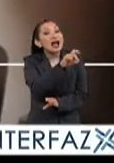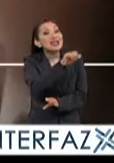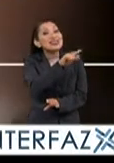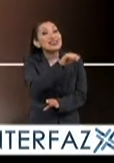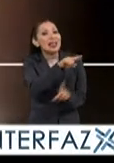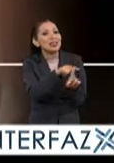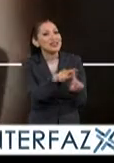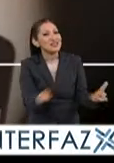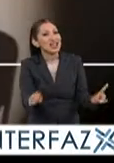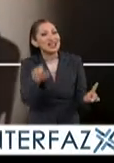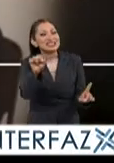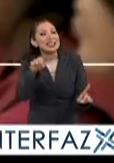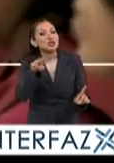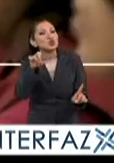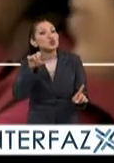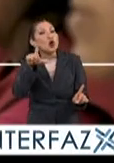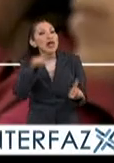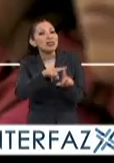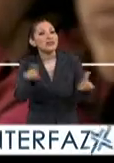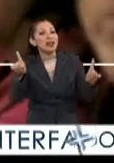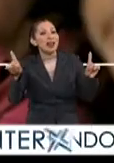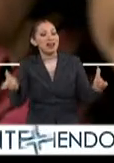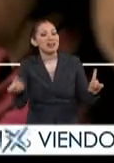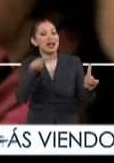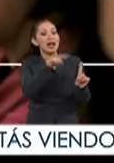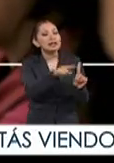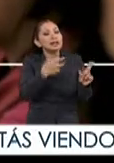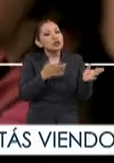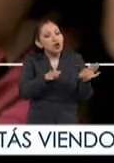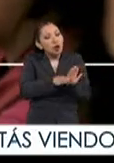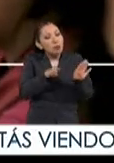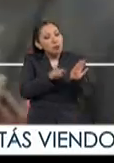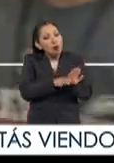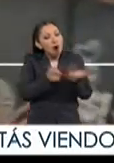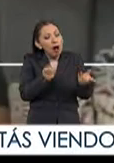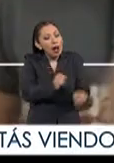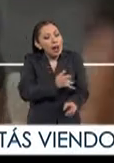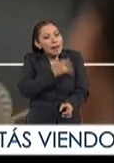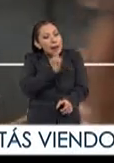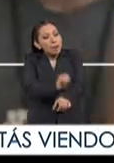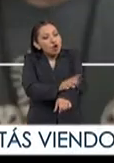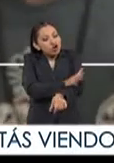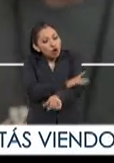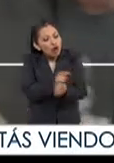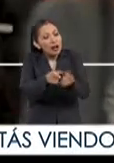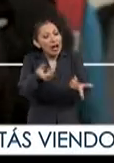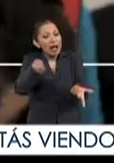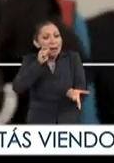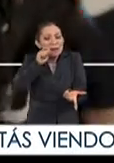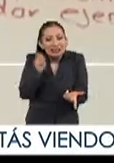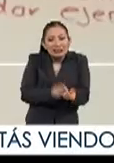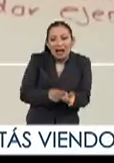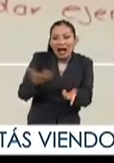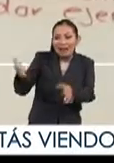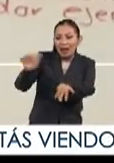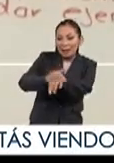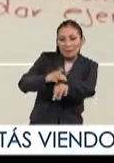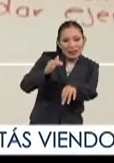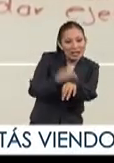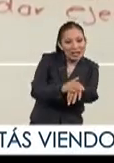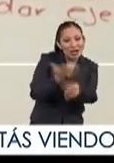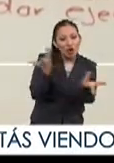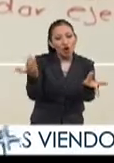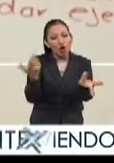que tiene que ver con esta regulación emocional afectiva la